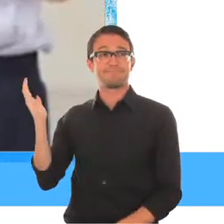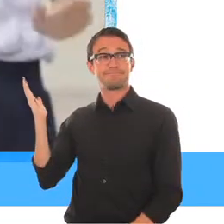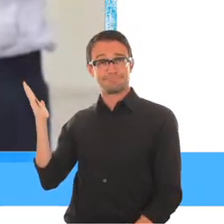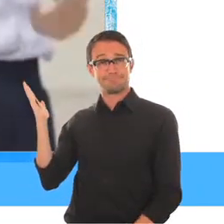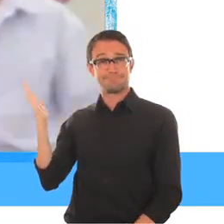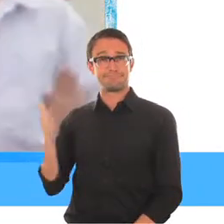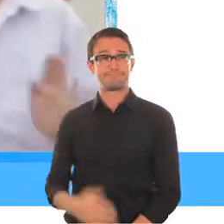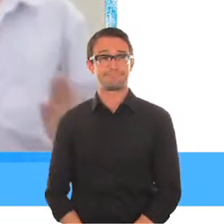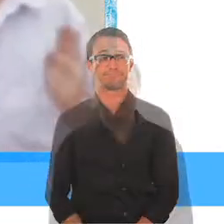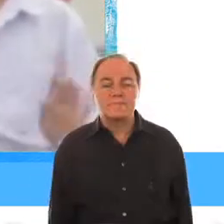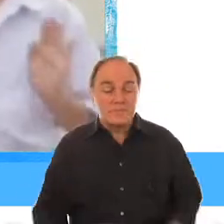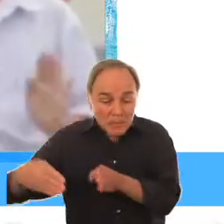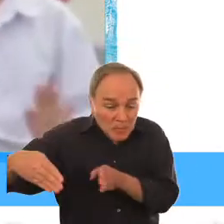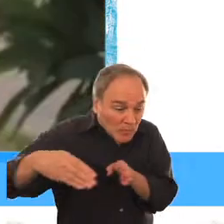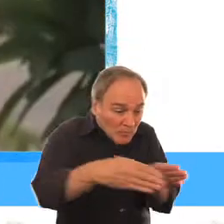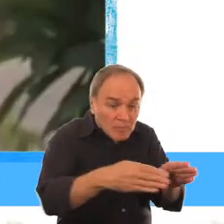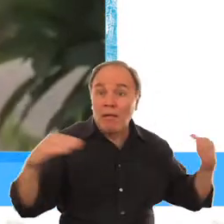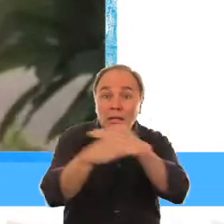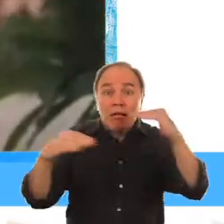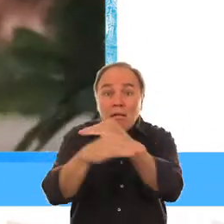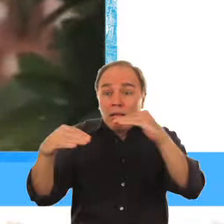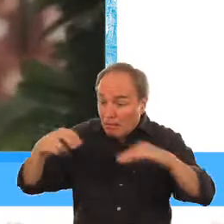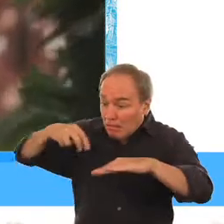discapacidad incluidos en material de comunicación